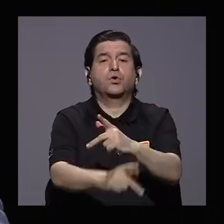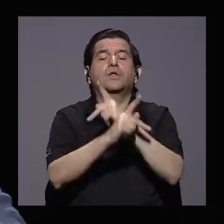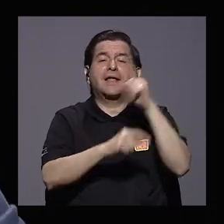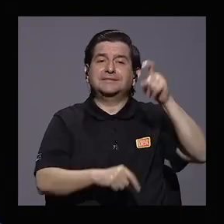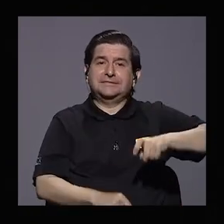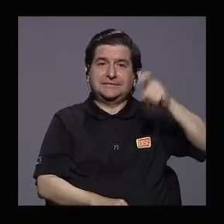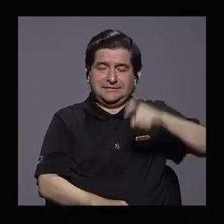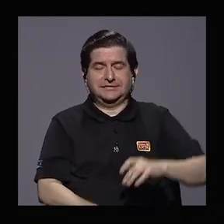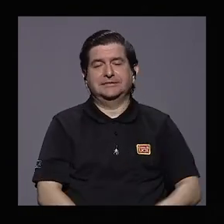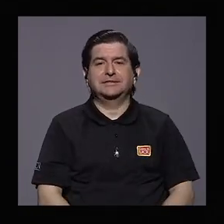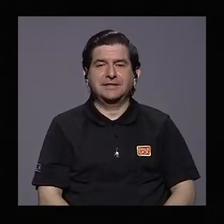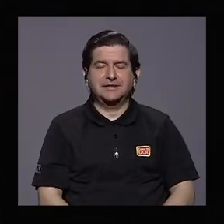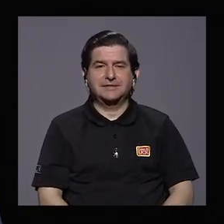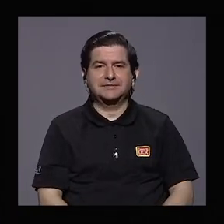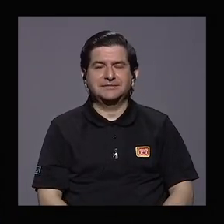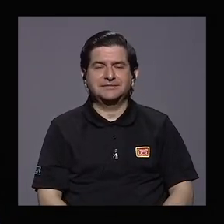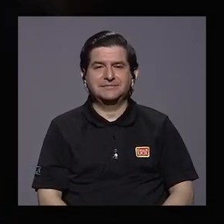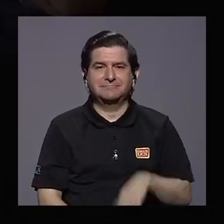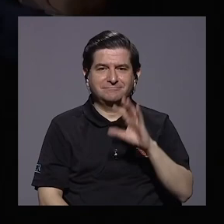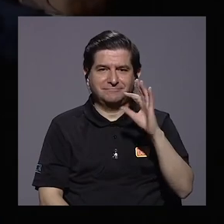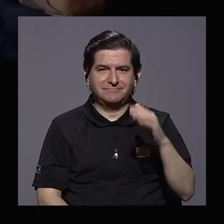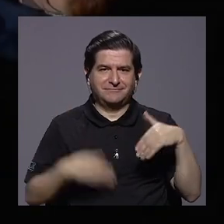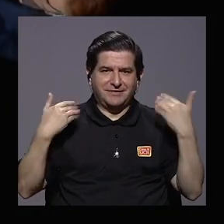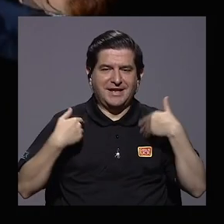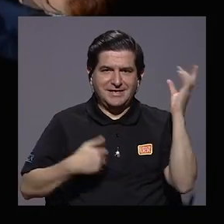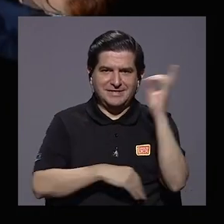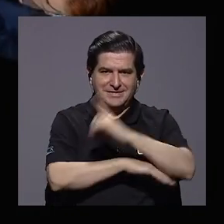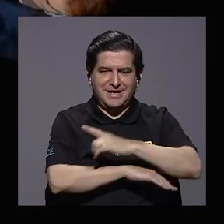necesarias. Que tengan muy lindo día. Hasta luego.